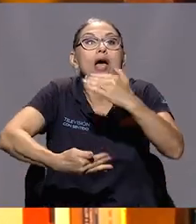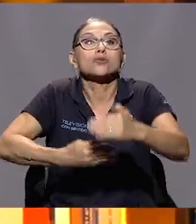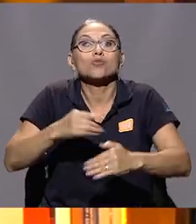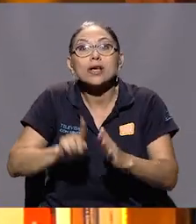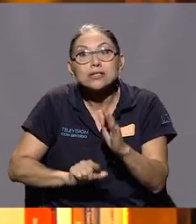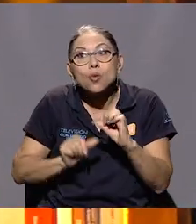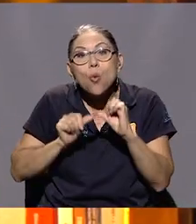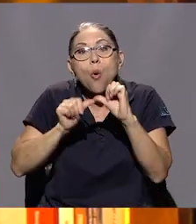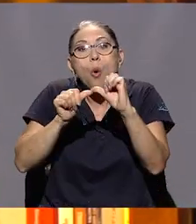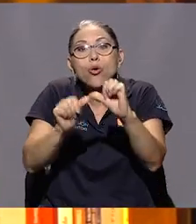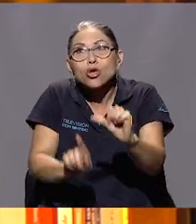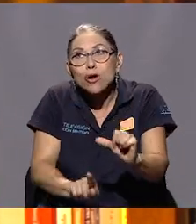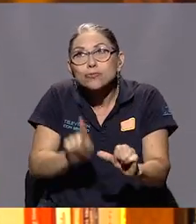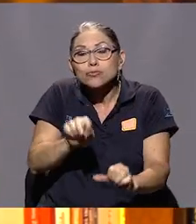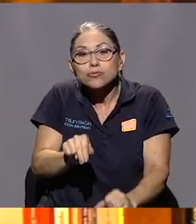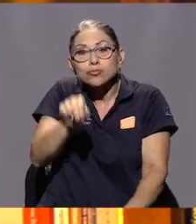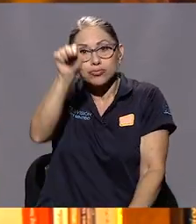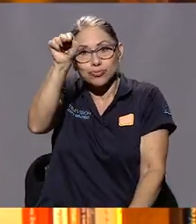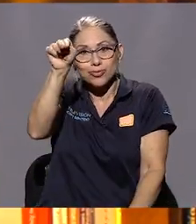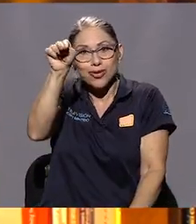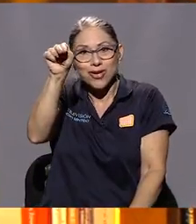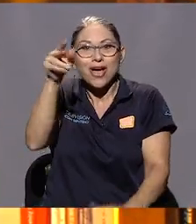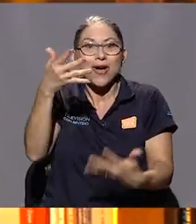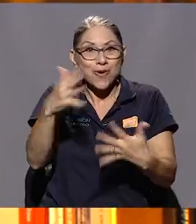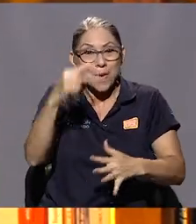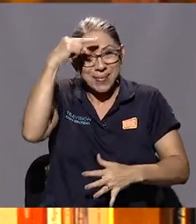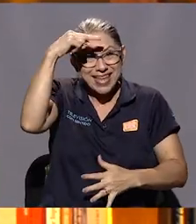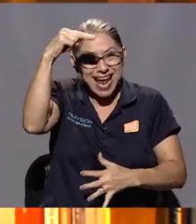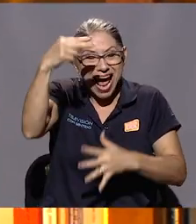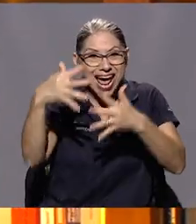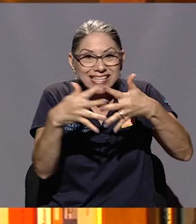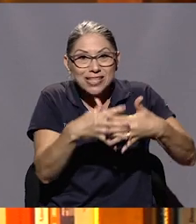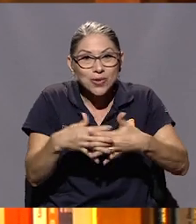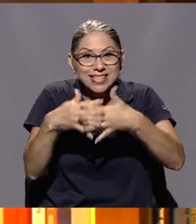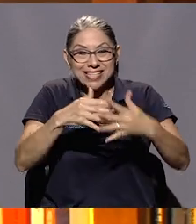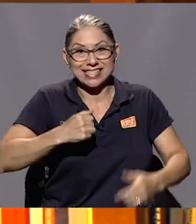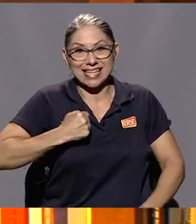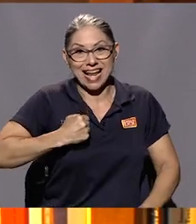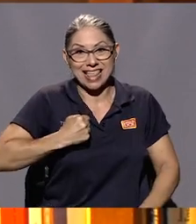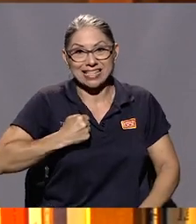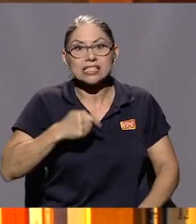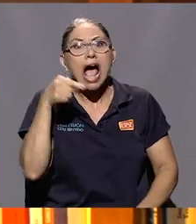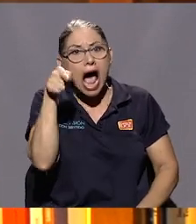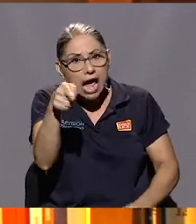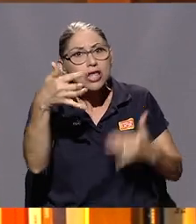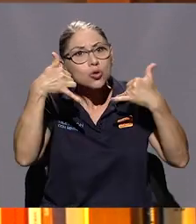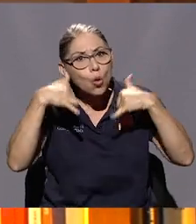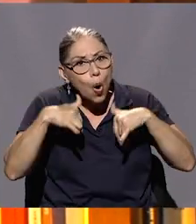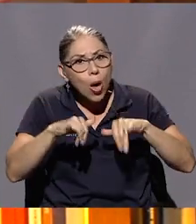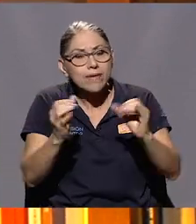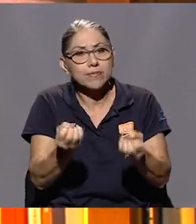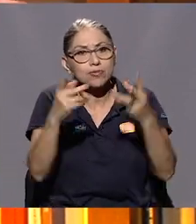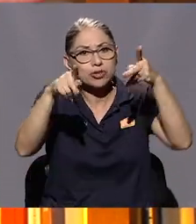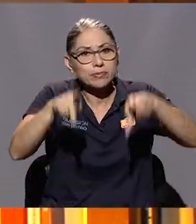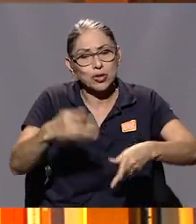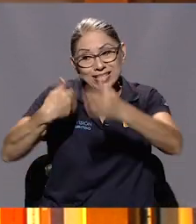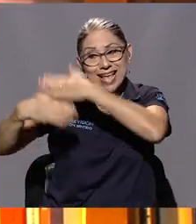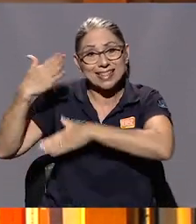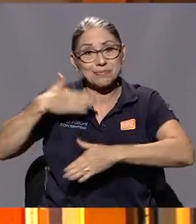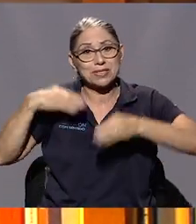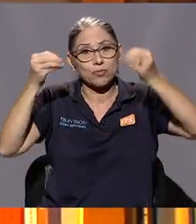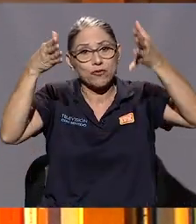mexicanas, estadounidenses, canadienses, donde hoy todavía se encuentran muchos de quienes fueron mis profesores.